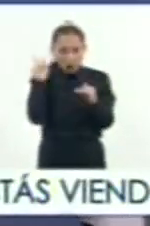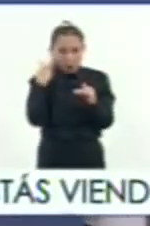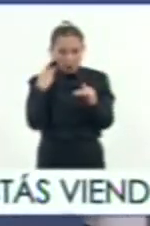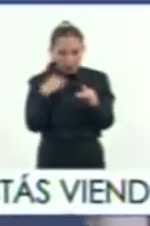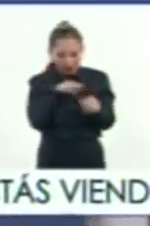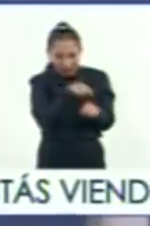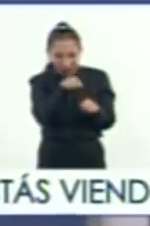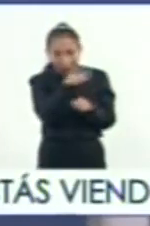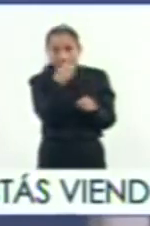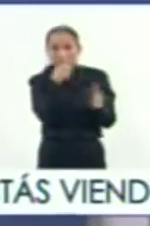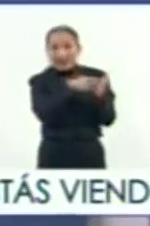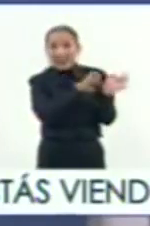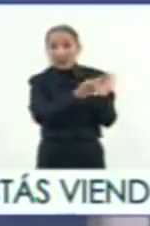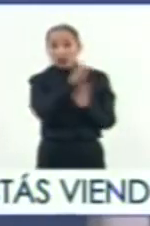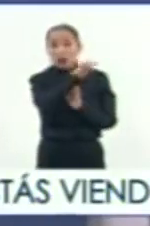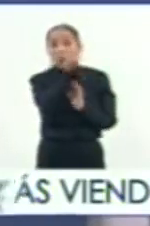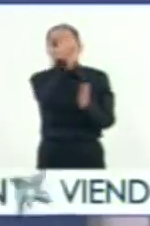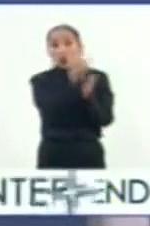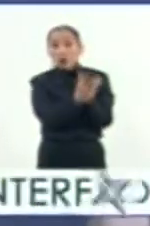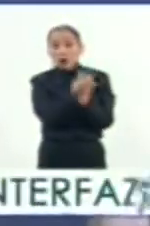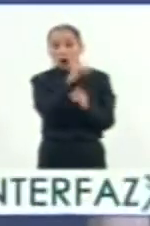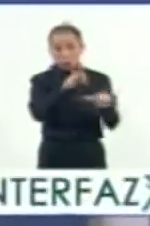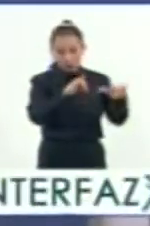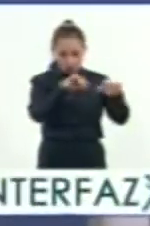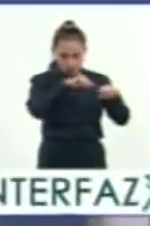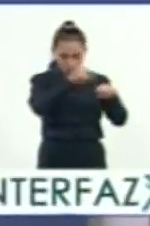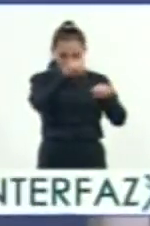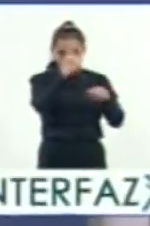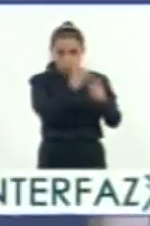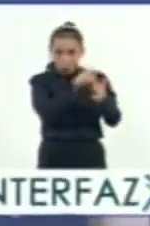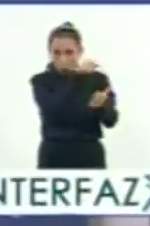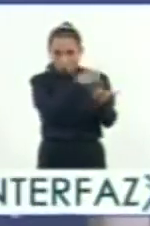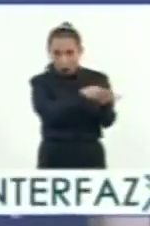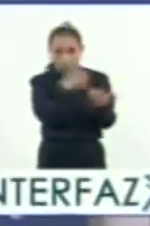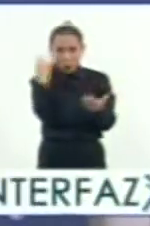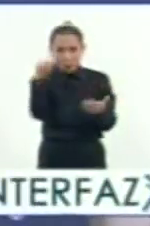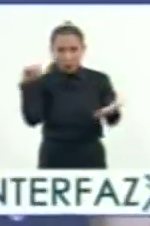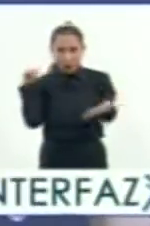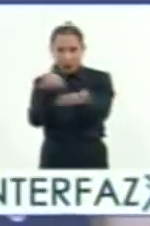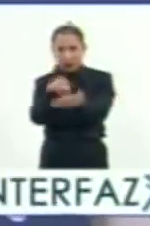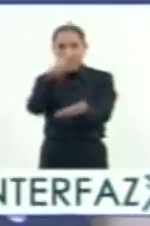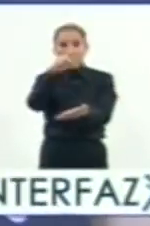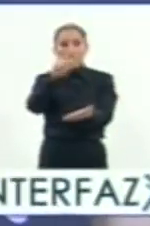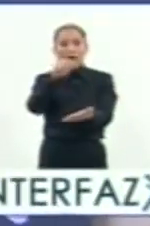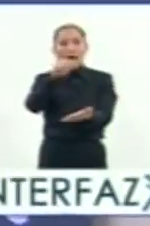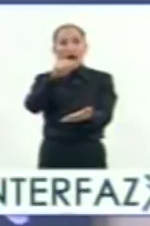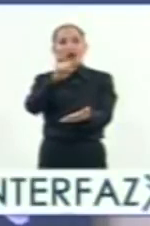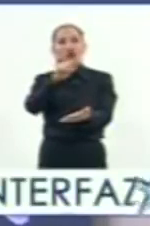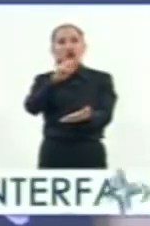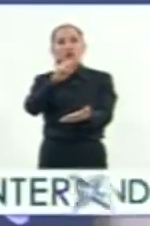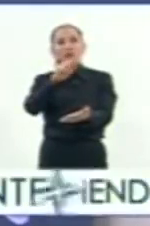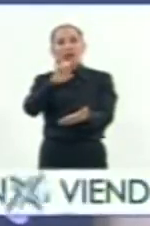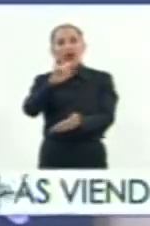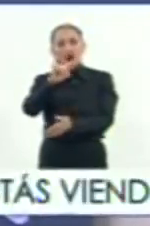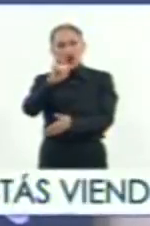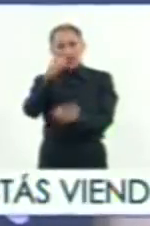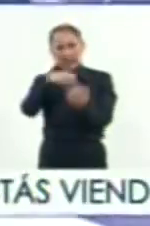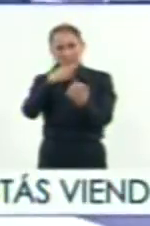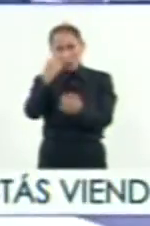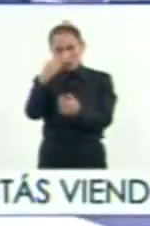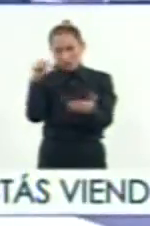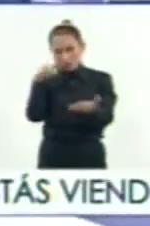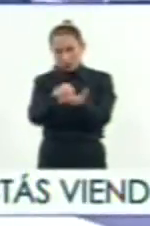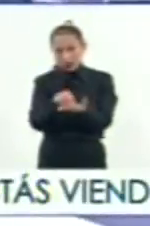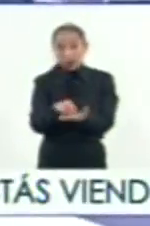1519, este es el único que geográficamente, el único punto que hoy lleva su nombre, Paso de Cortés. Y el otro punto que me